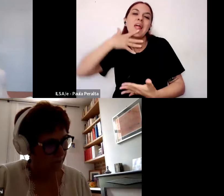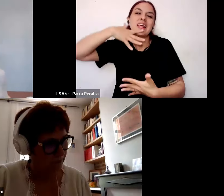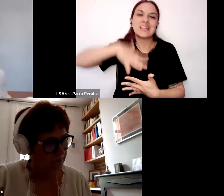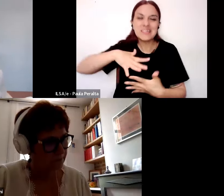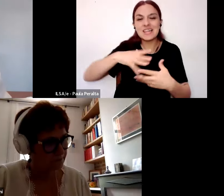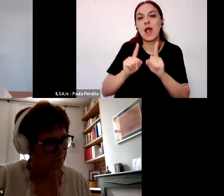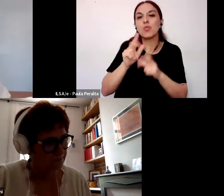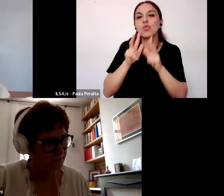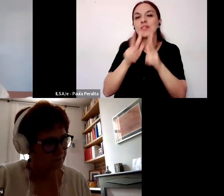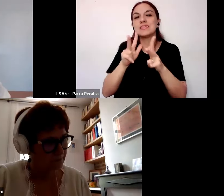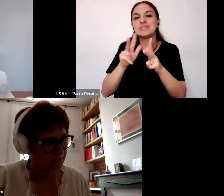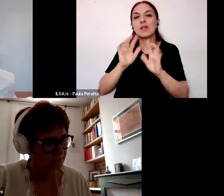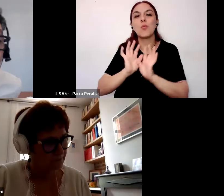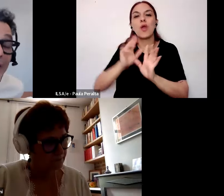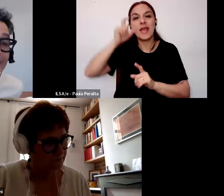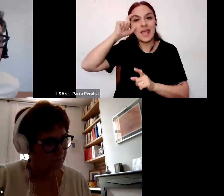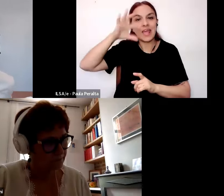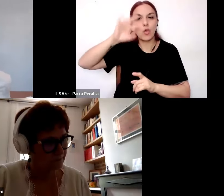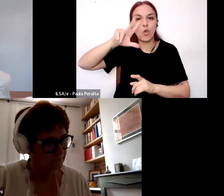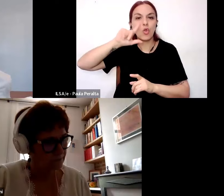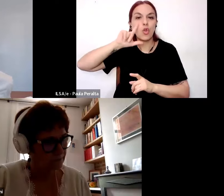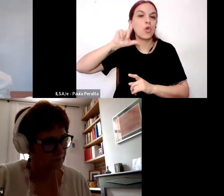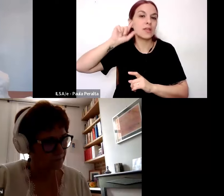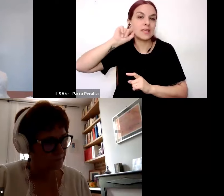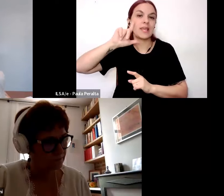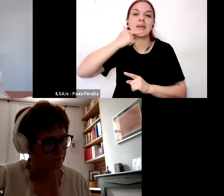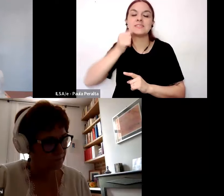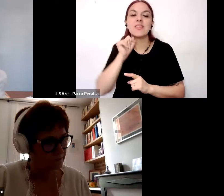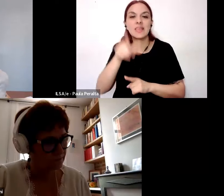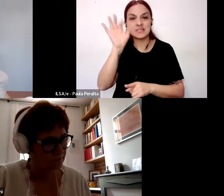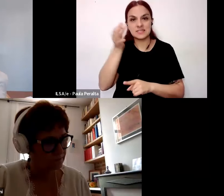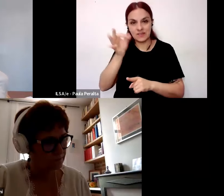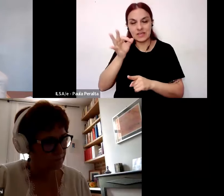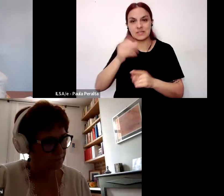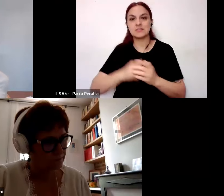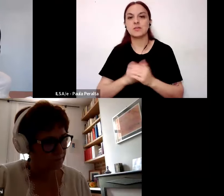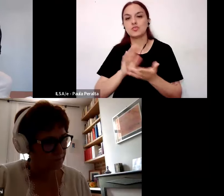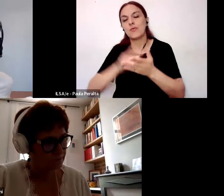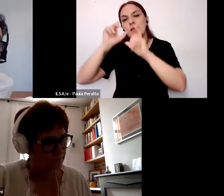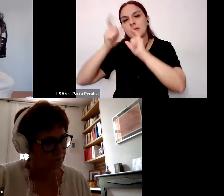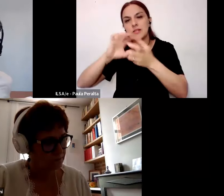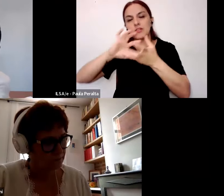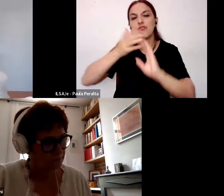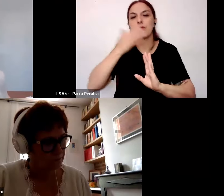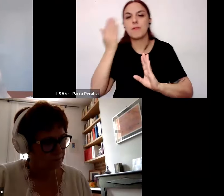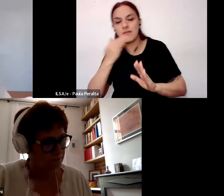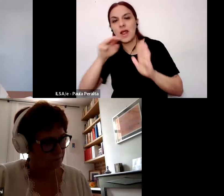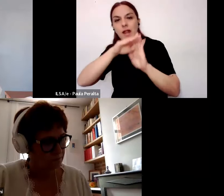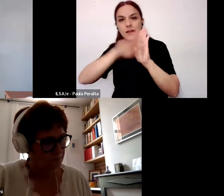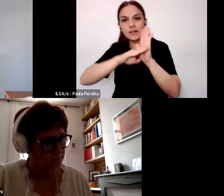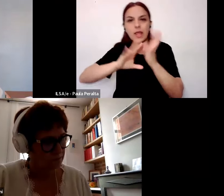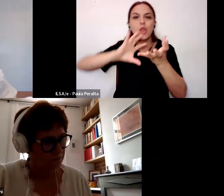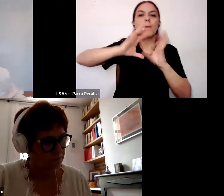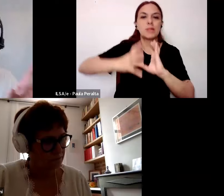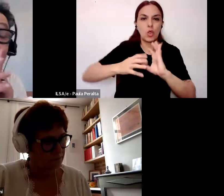ecologías de saberes entre localizaciones sujetos experiencias formas discursivas criterios metodológicos